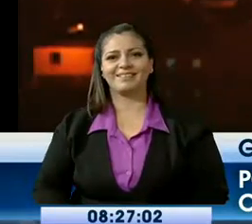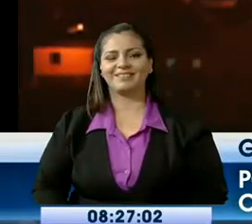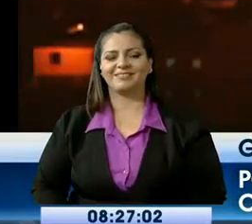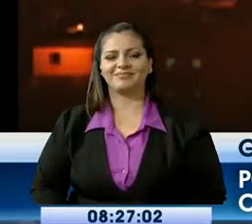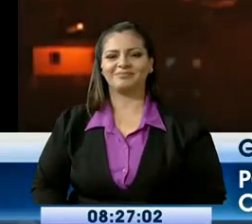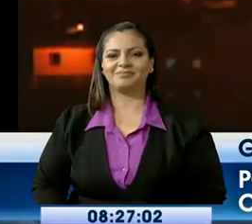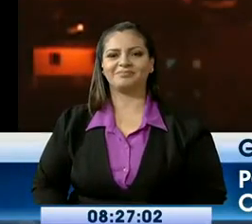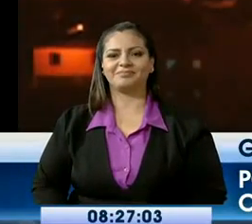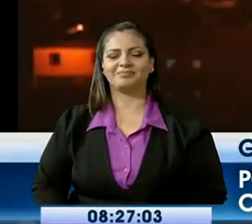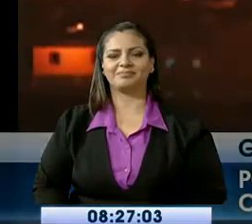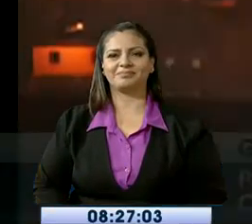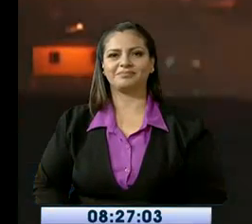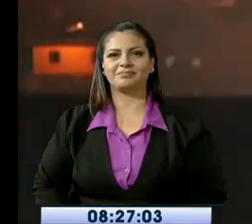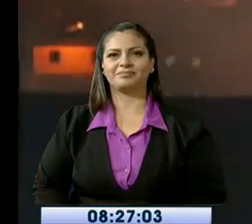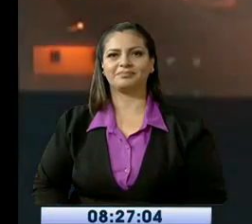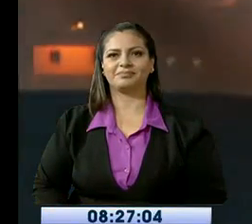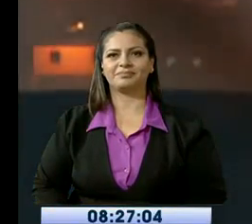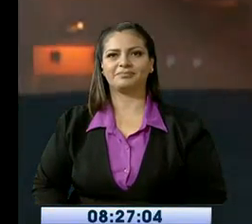Informó Rosalena Vázquez.